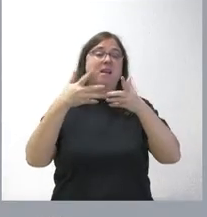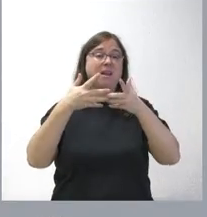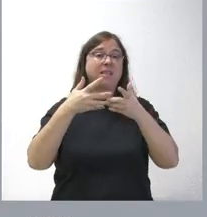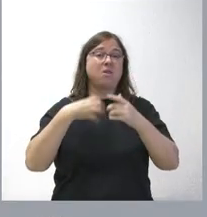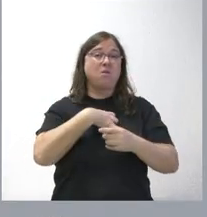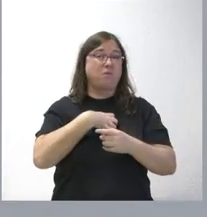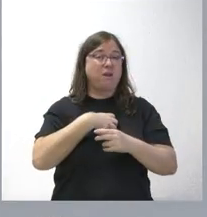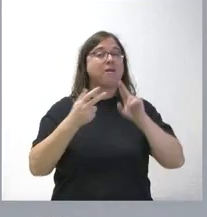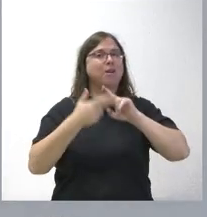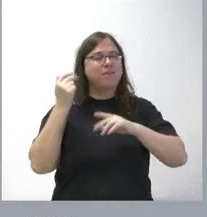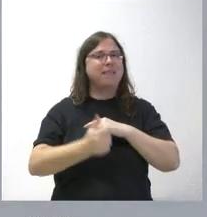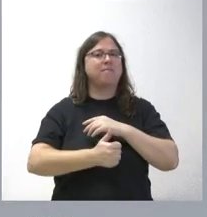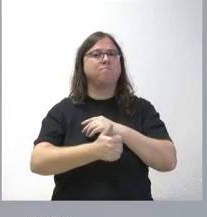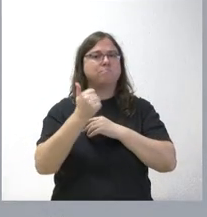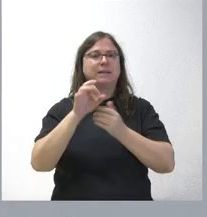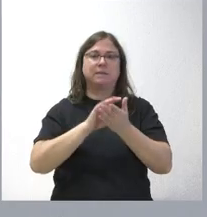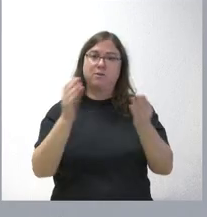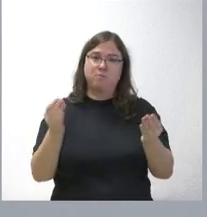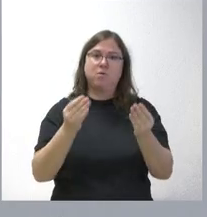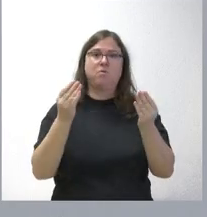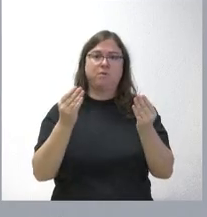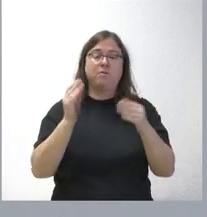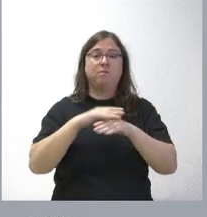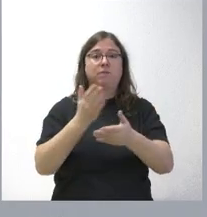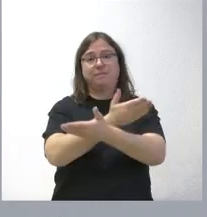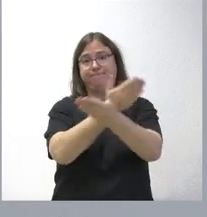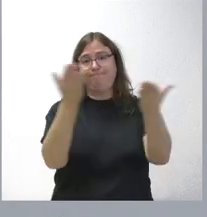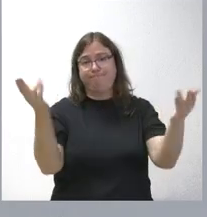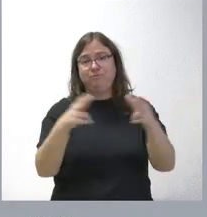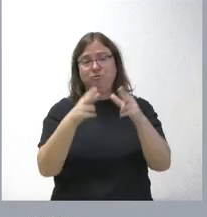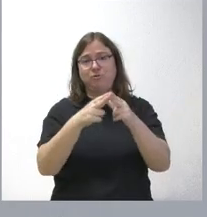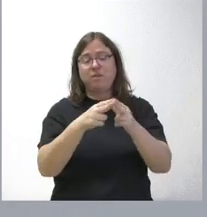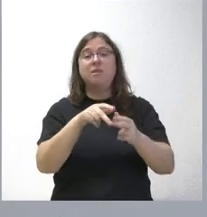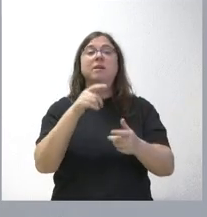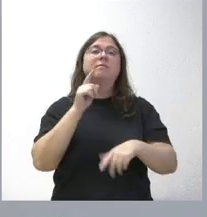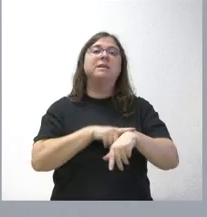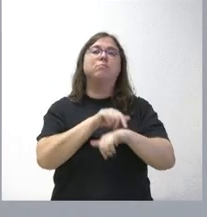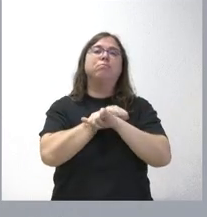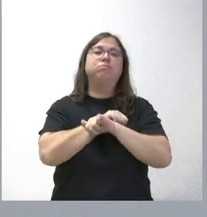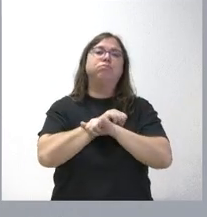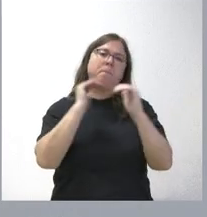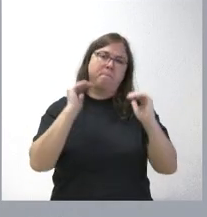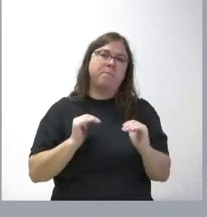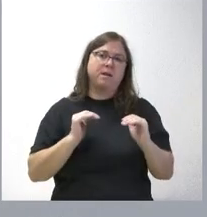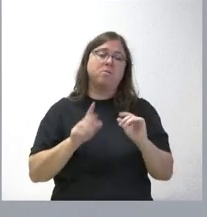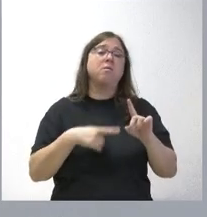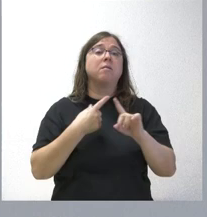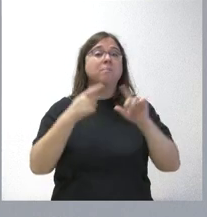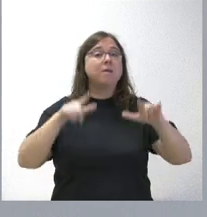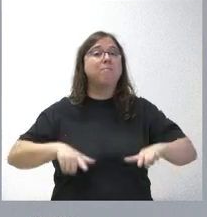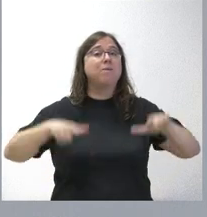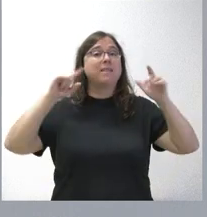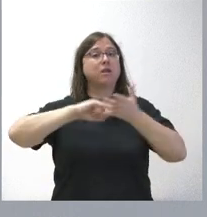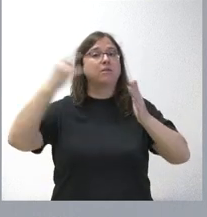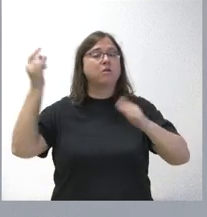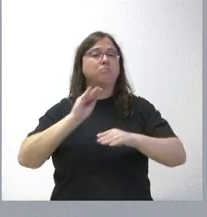velocidad y ofreciendo un mejor servicio al conjunto de los ciudadanos reduciendo tiempos de espera. Y para la plataforma tecnológica